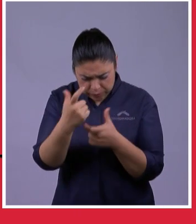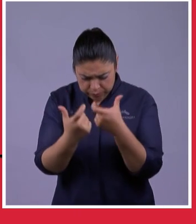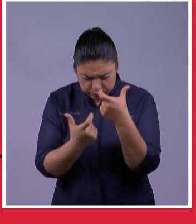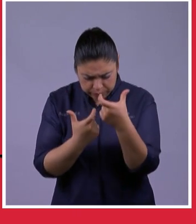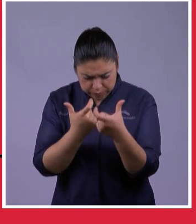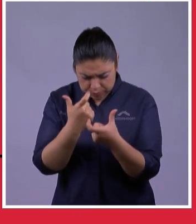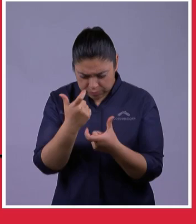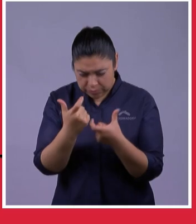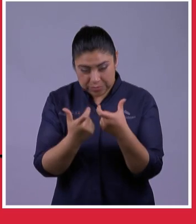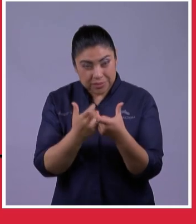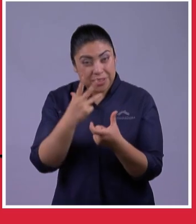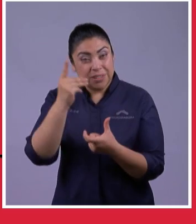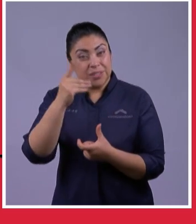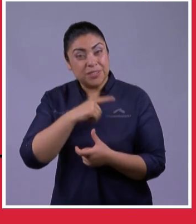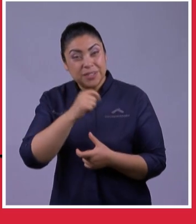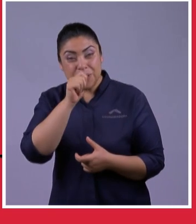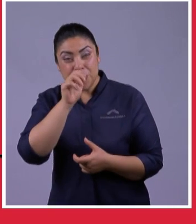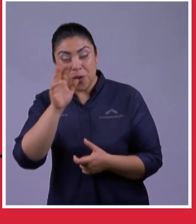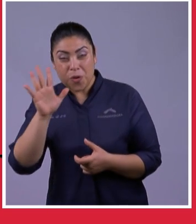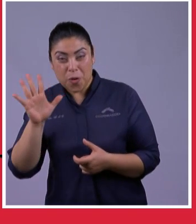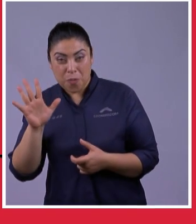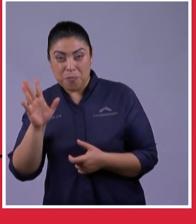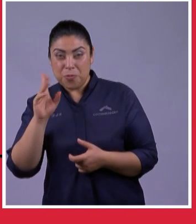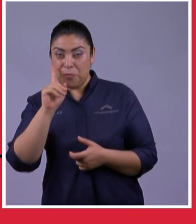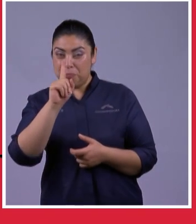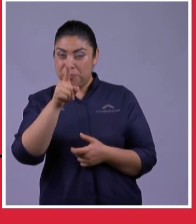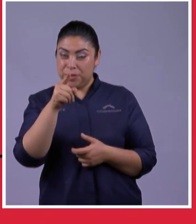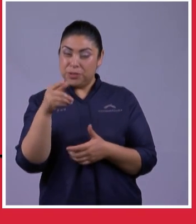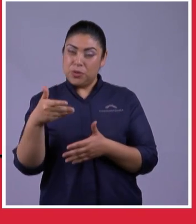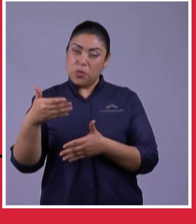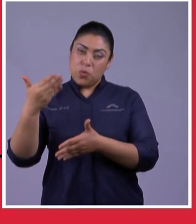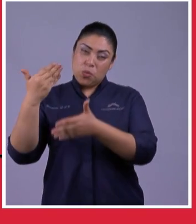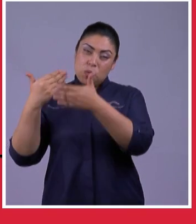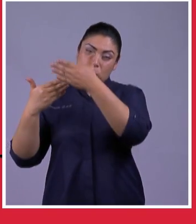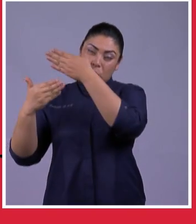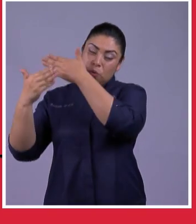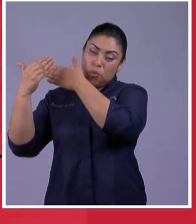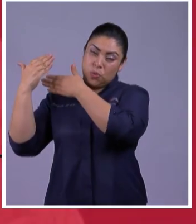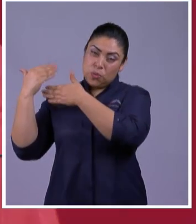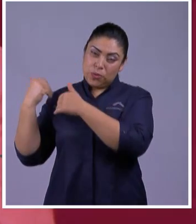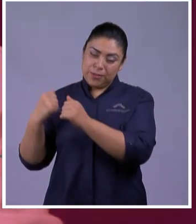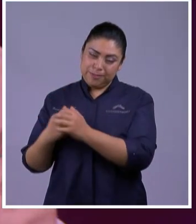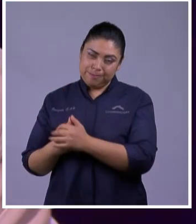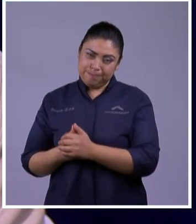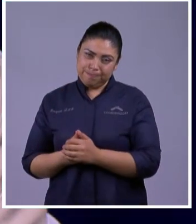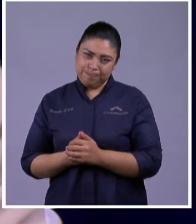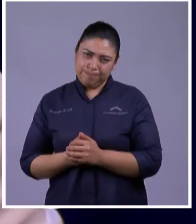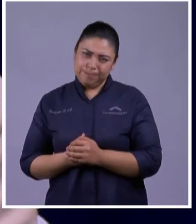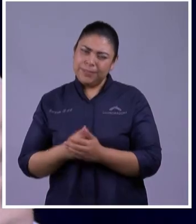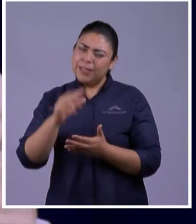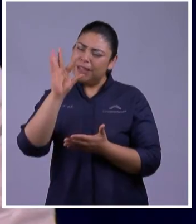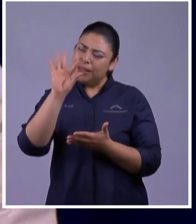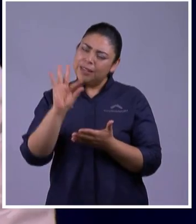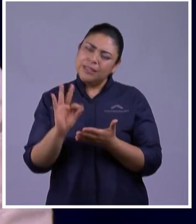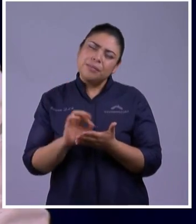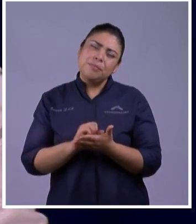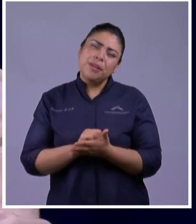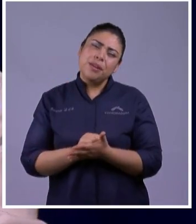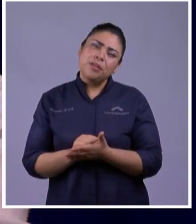Hoy El Pacto Que Les Prometió A Sus Antepasados Y A Dónde Me Llevó El Espíritu Santo Profundizando En Esta Escritura